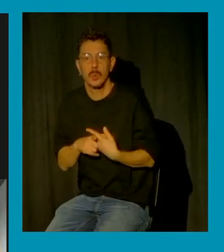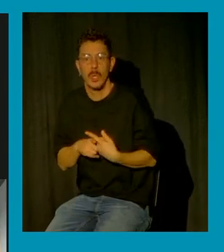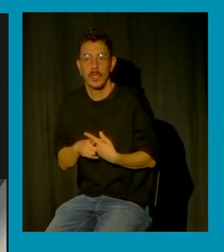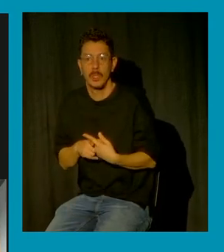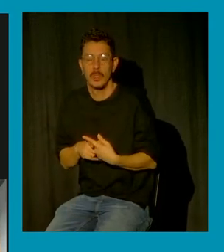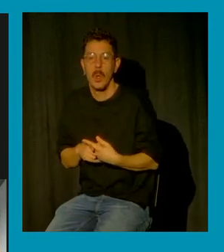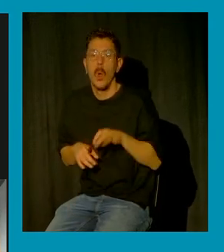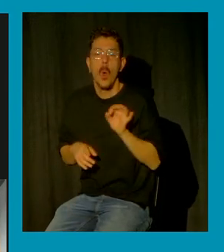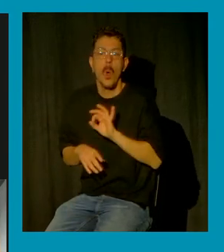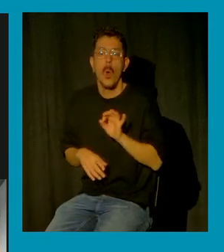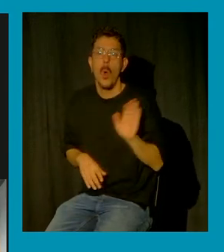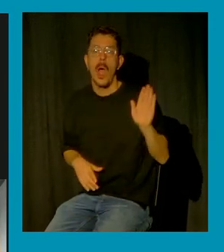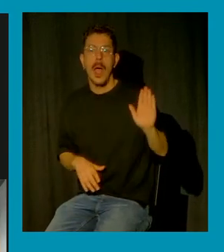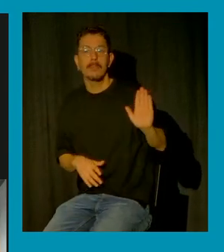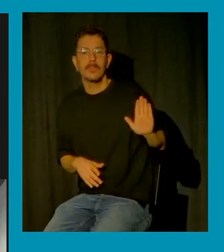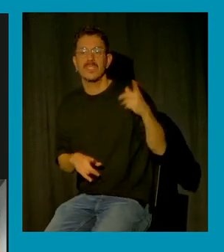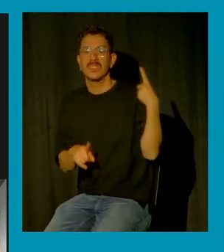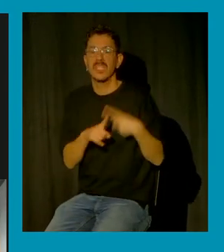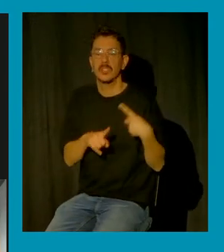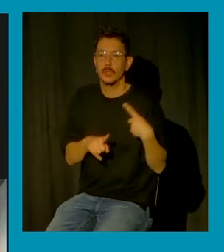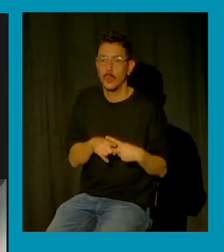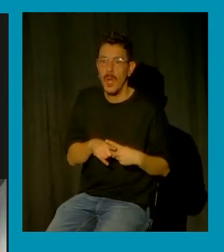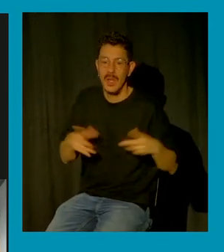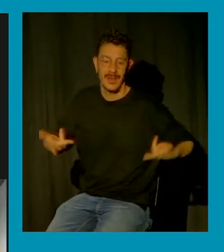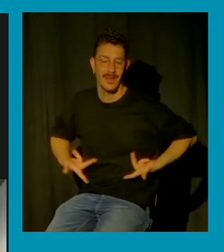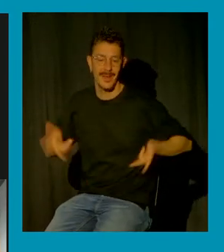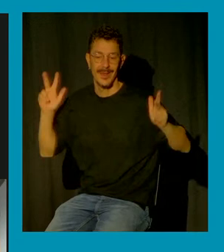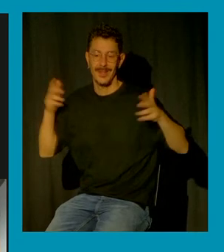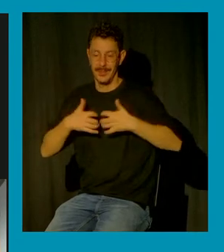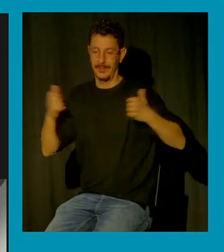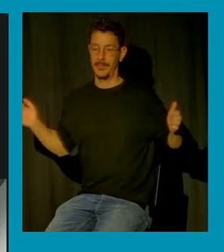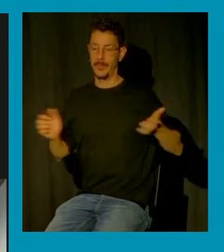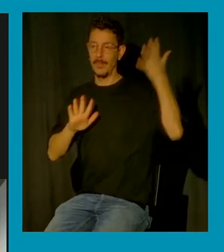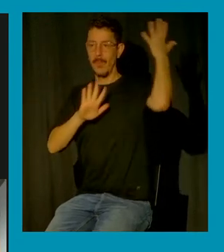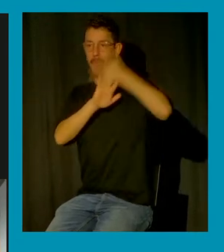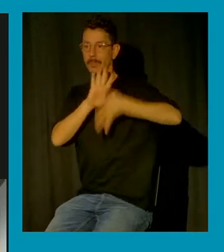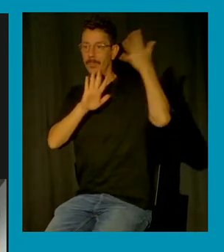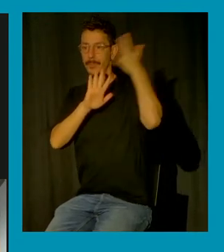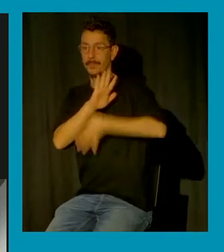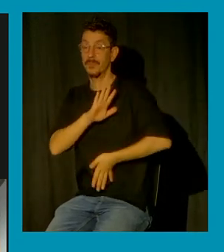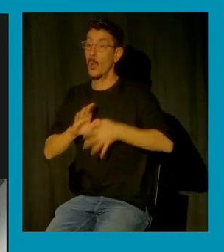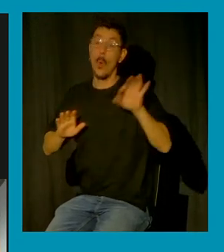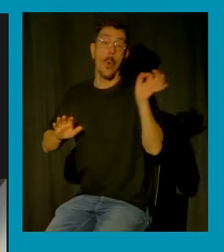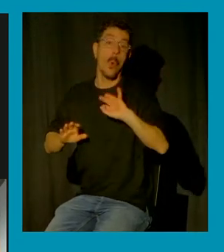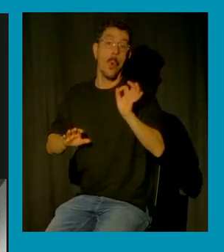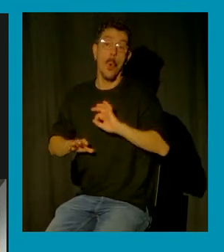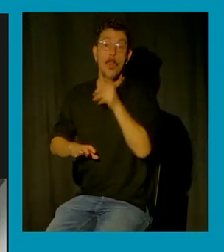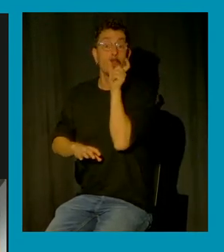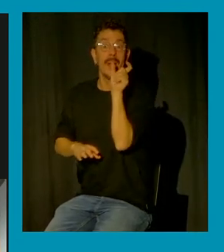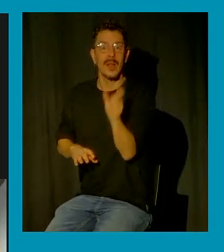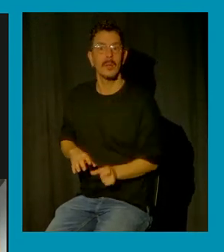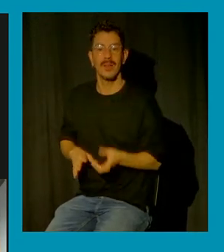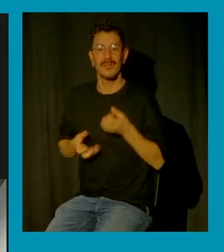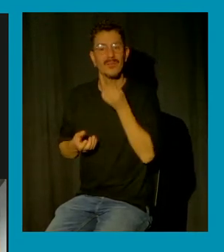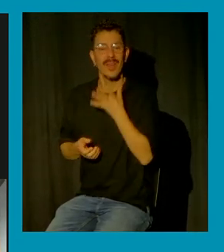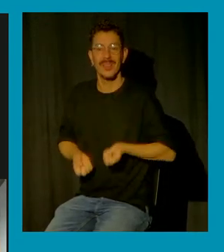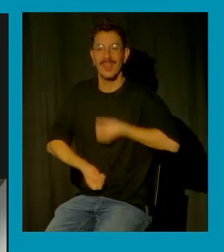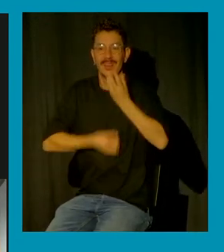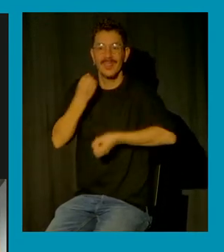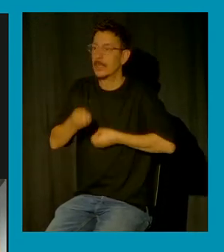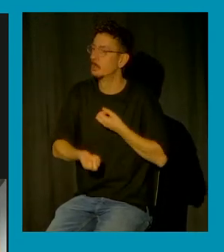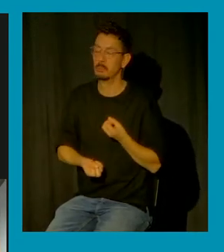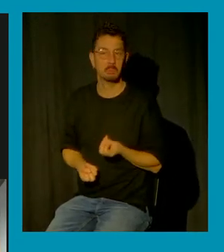amenaza sexual libremente no encuentran las palabras para expresar esta amenaza sexual sino que tienen que